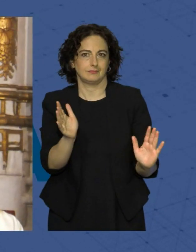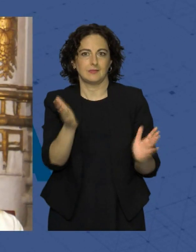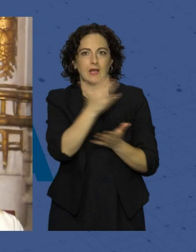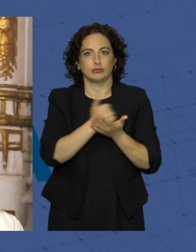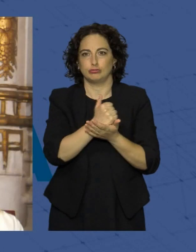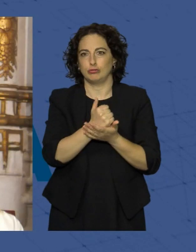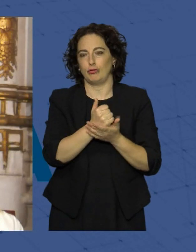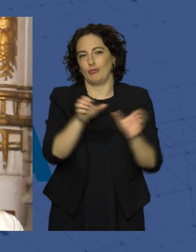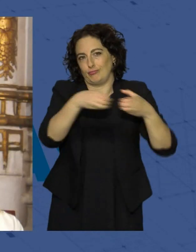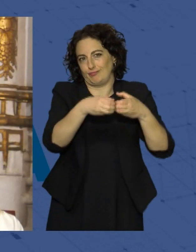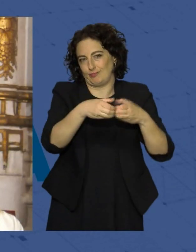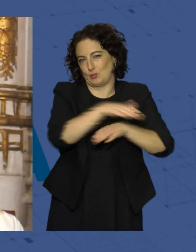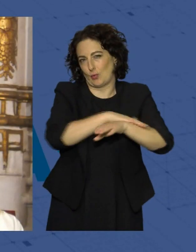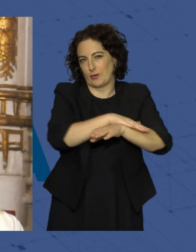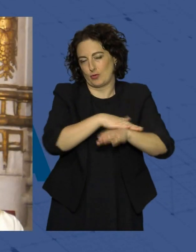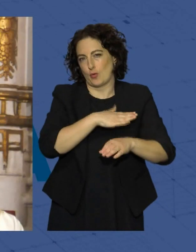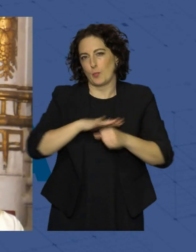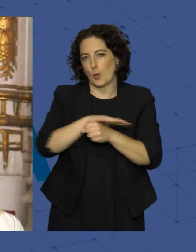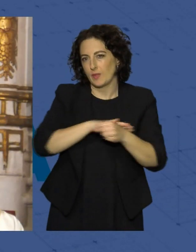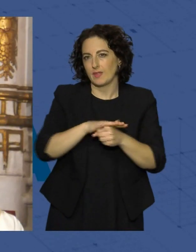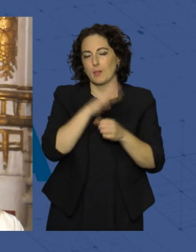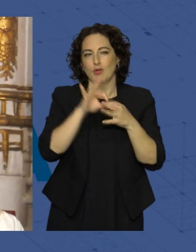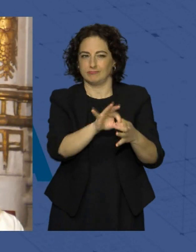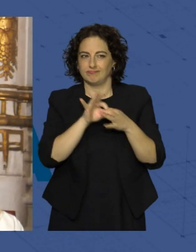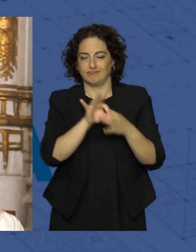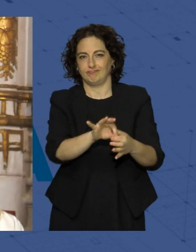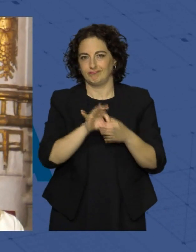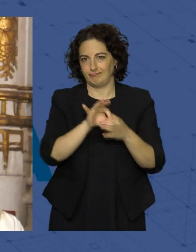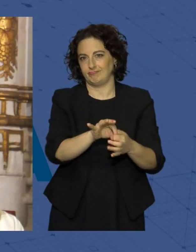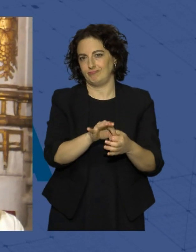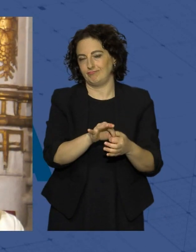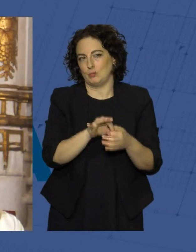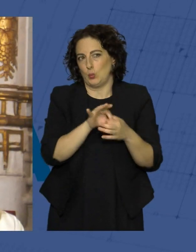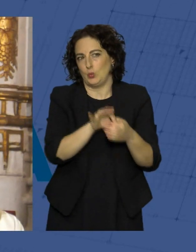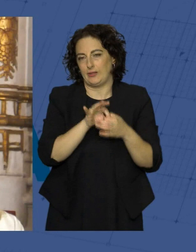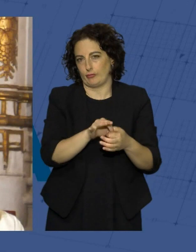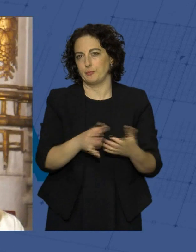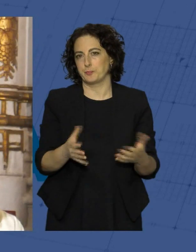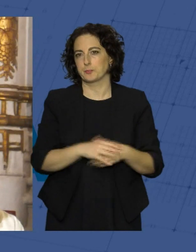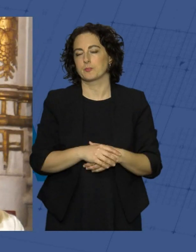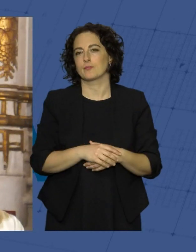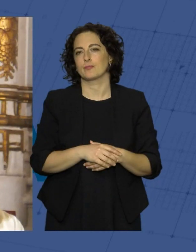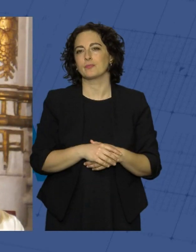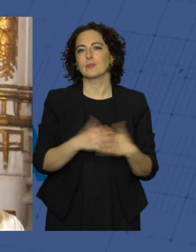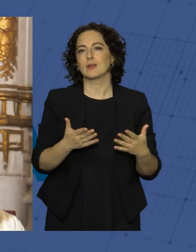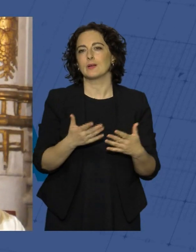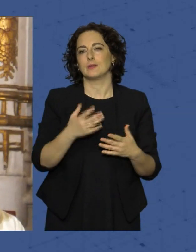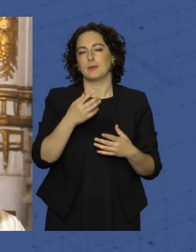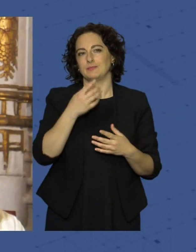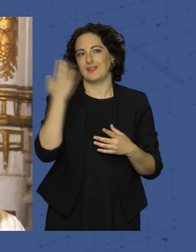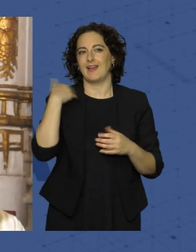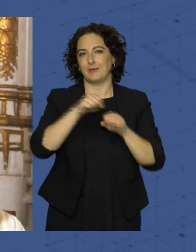la corporación provincial por los lazos tan estrechos que nos unen, Fernando, nuestro pregonero,